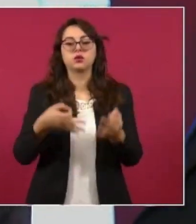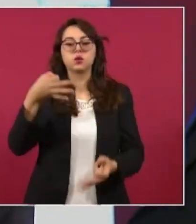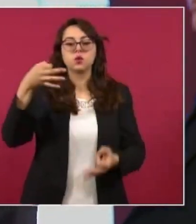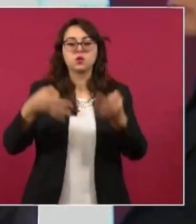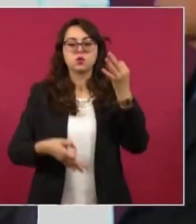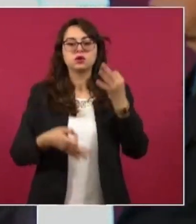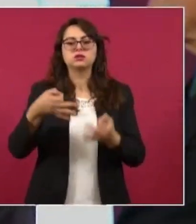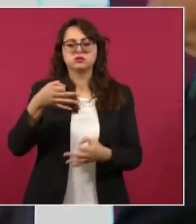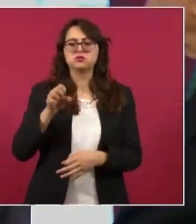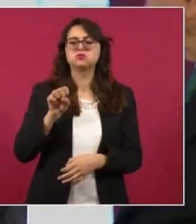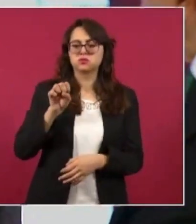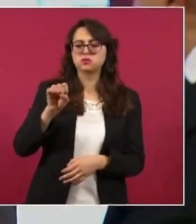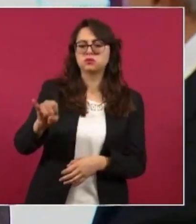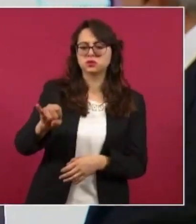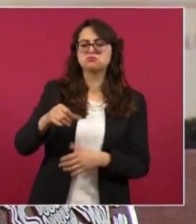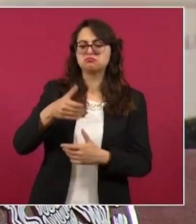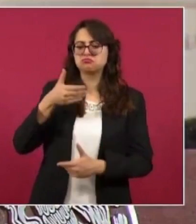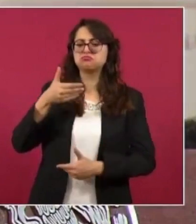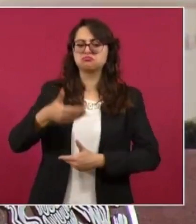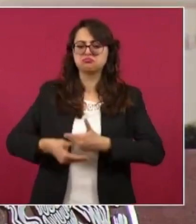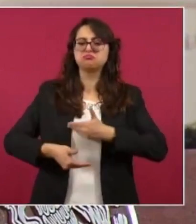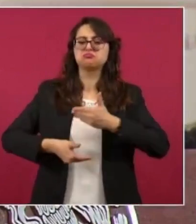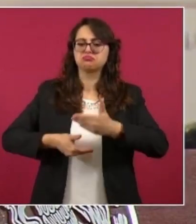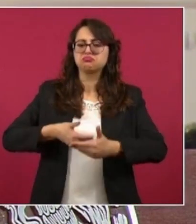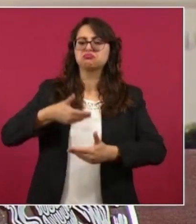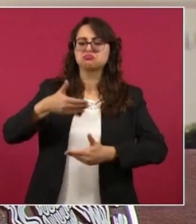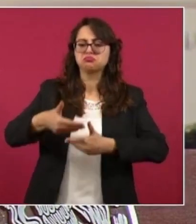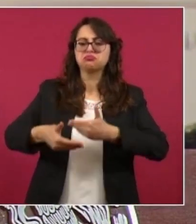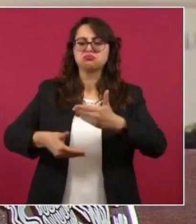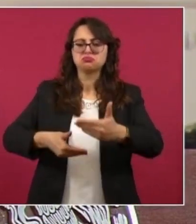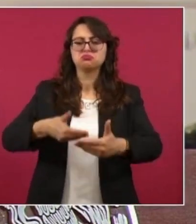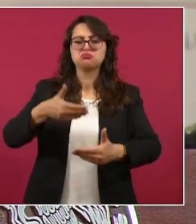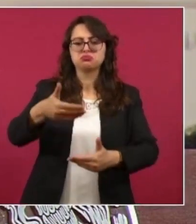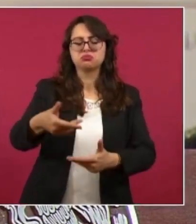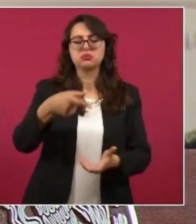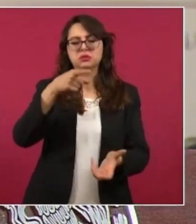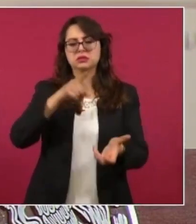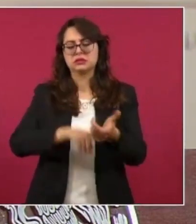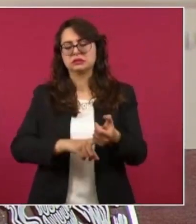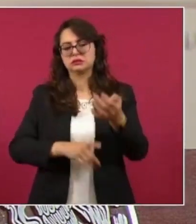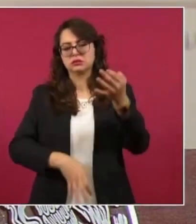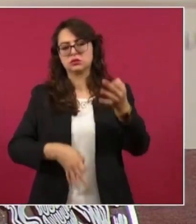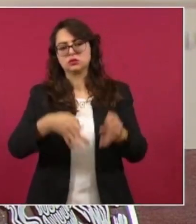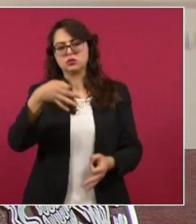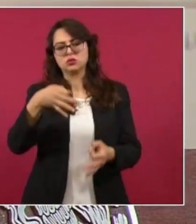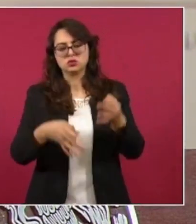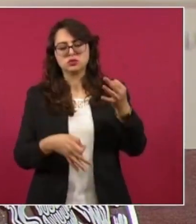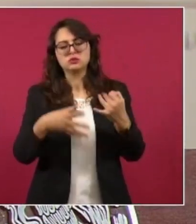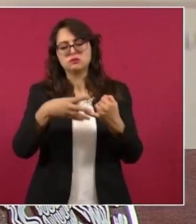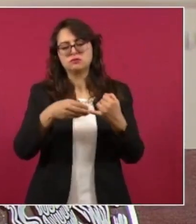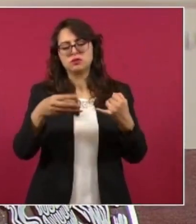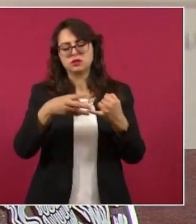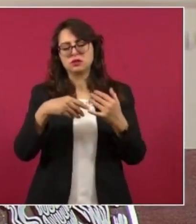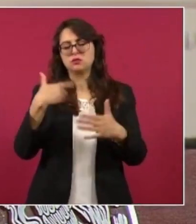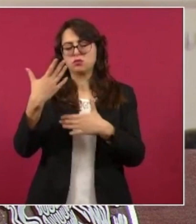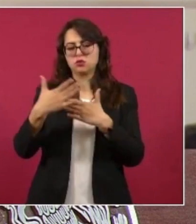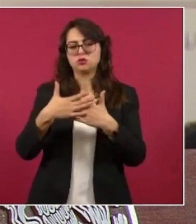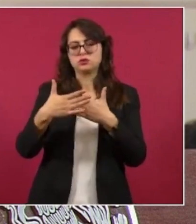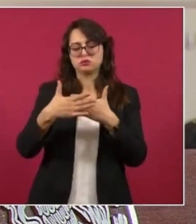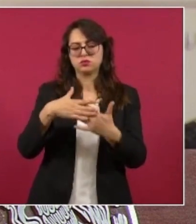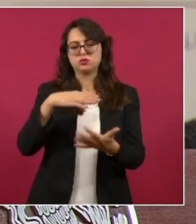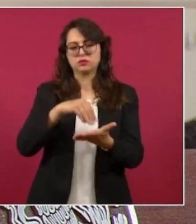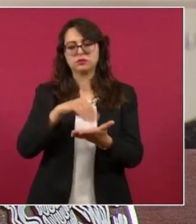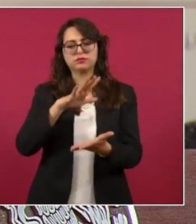admitido y va a llevarse a cabo por parte de una corte de Florida, que en este